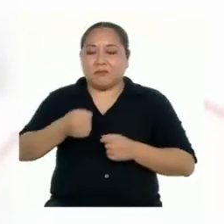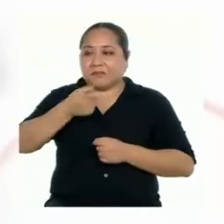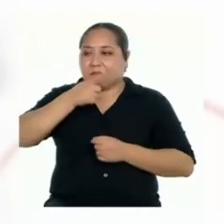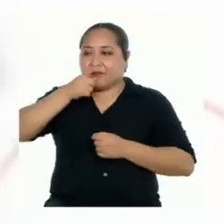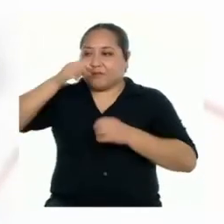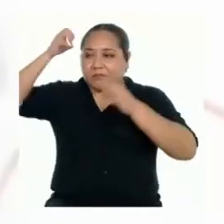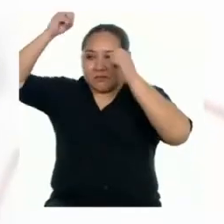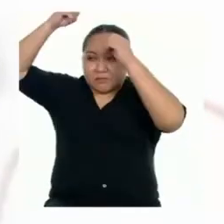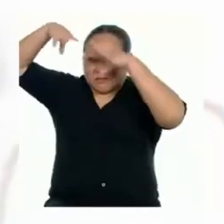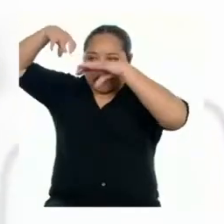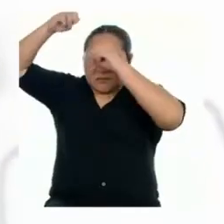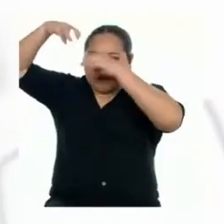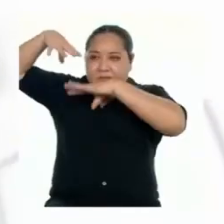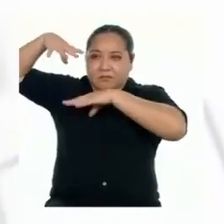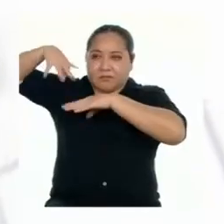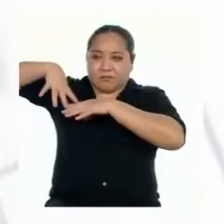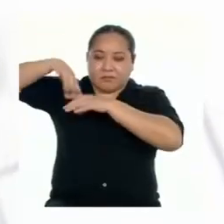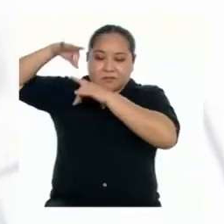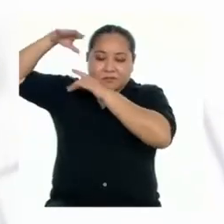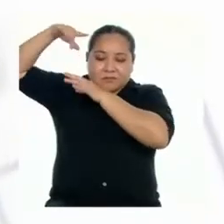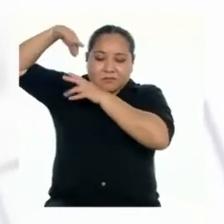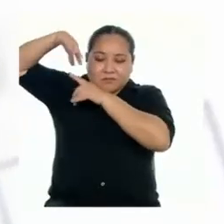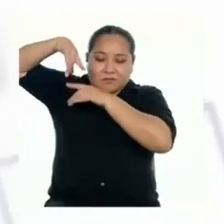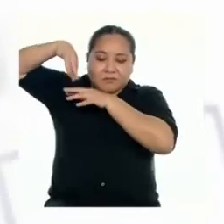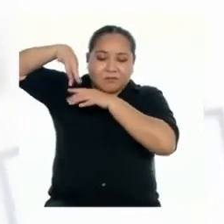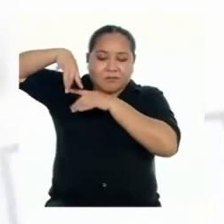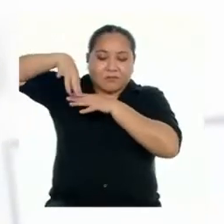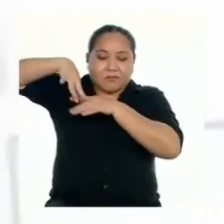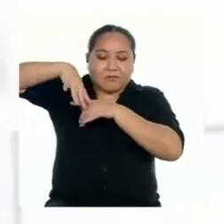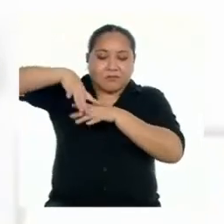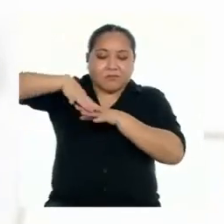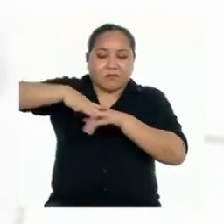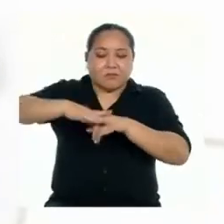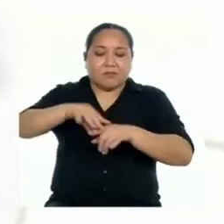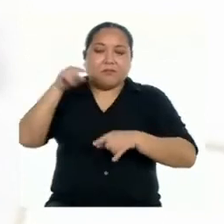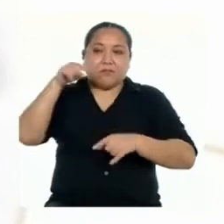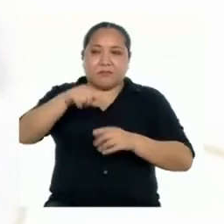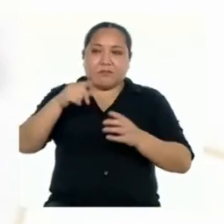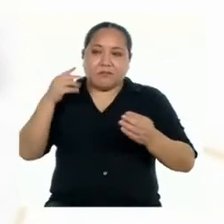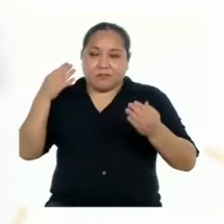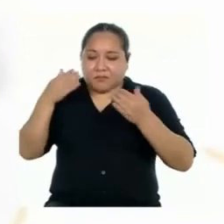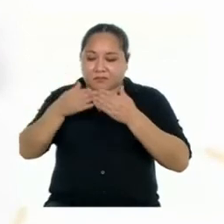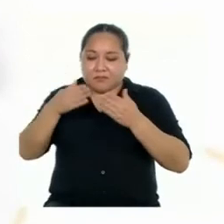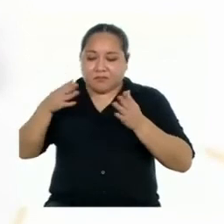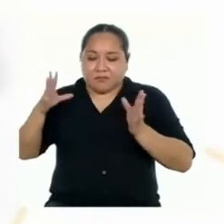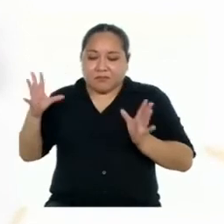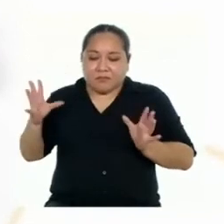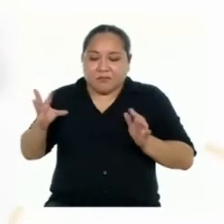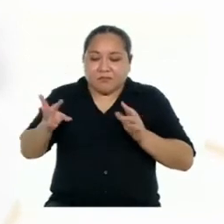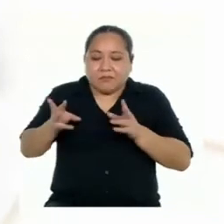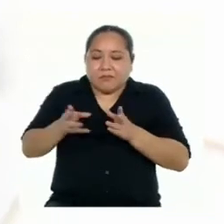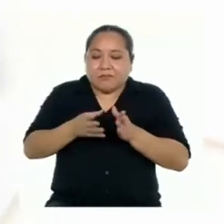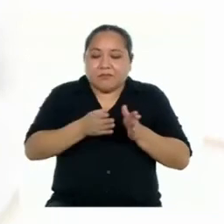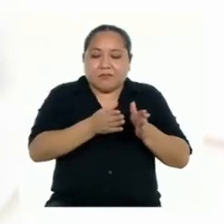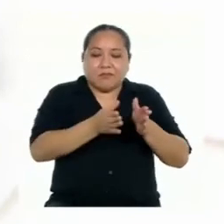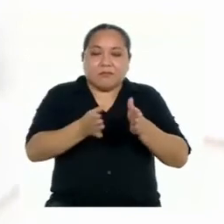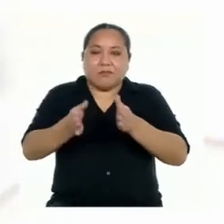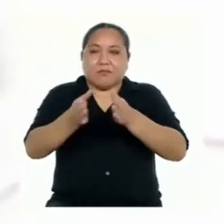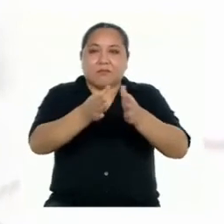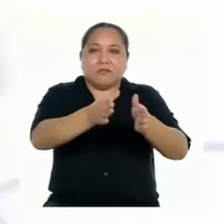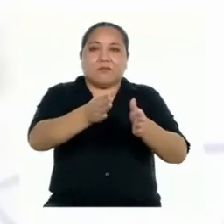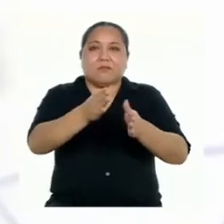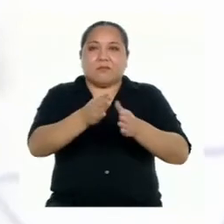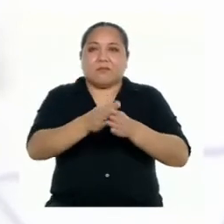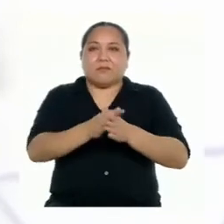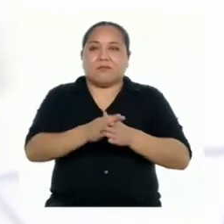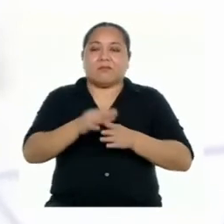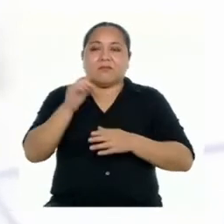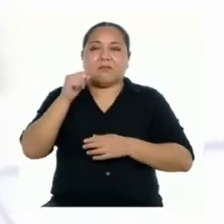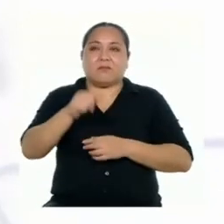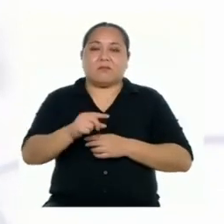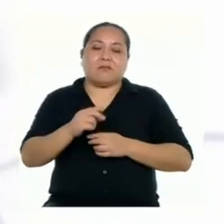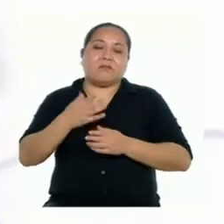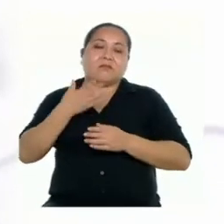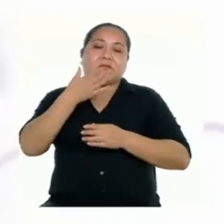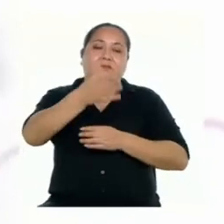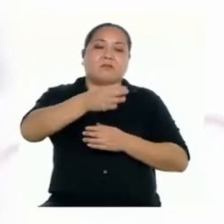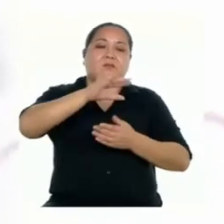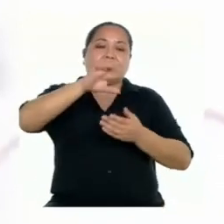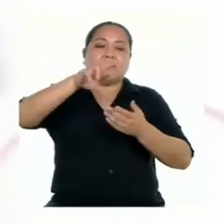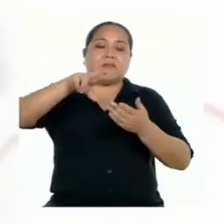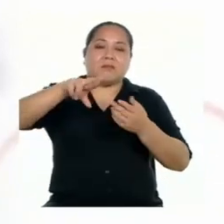agua de lluvia y del deshielo se reúne en un punto común y se dirige a un río, lago o mar.